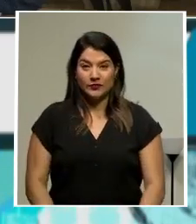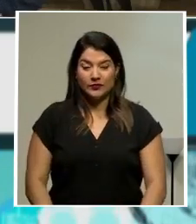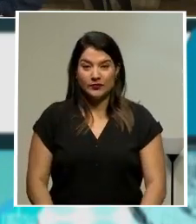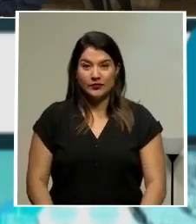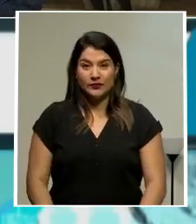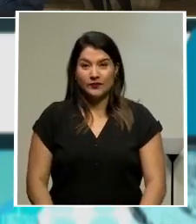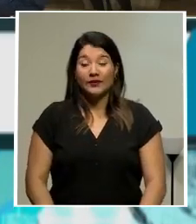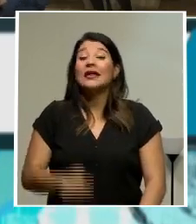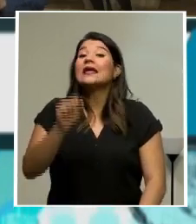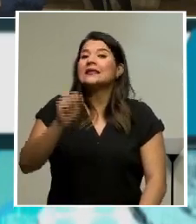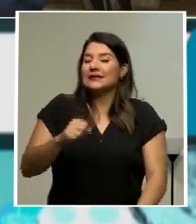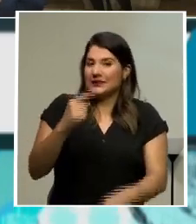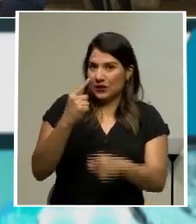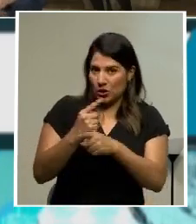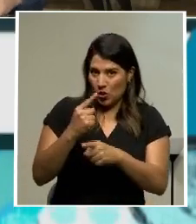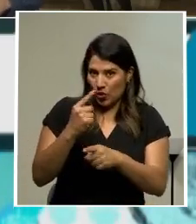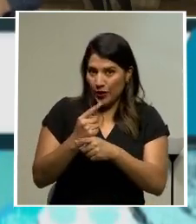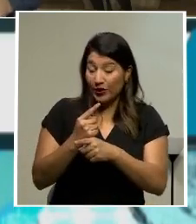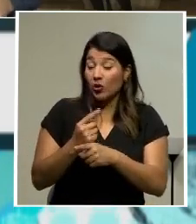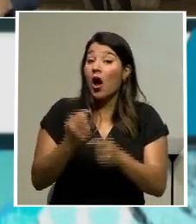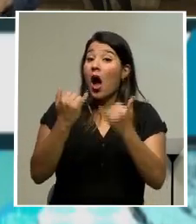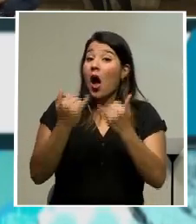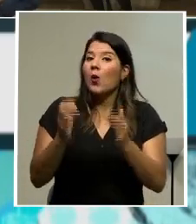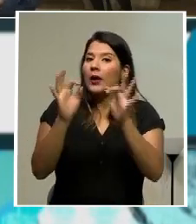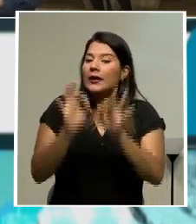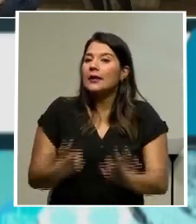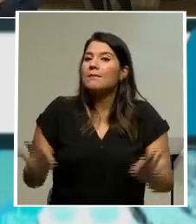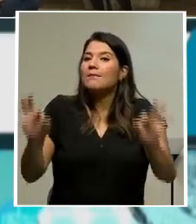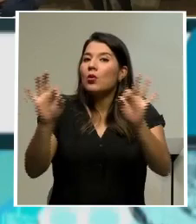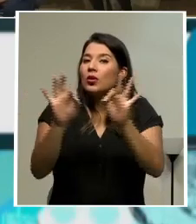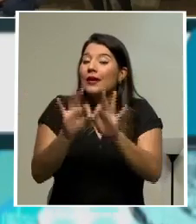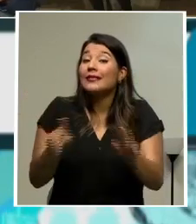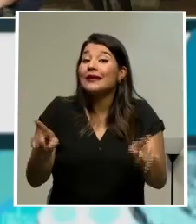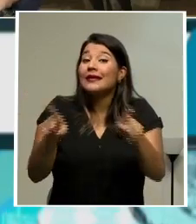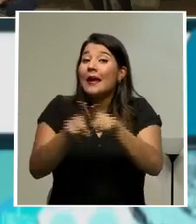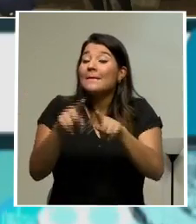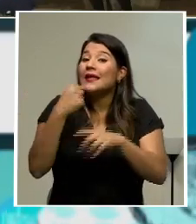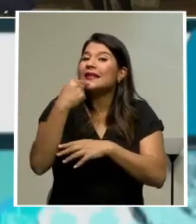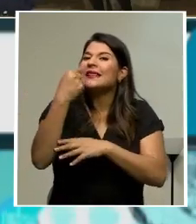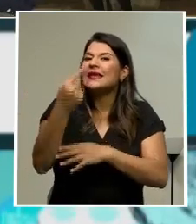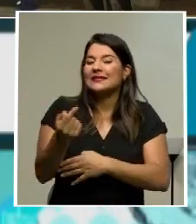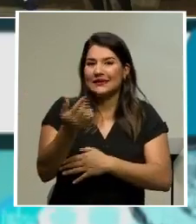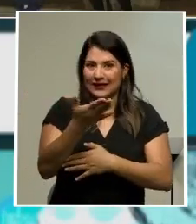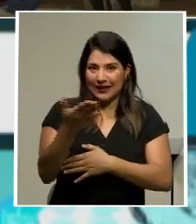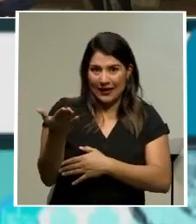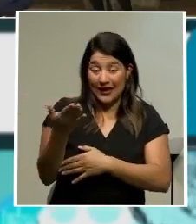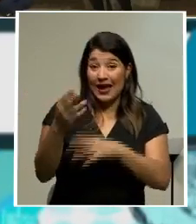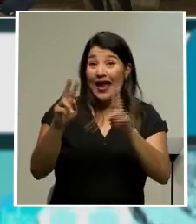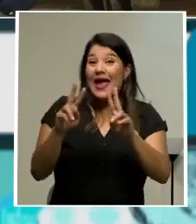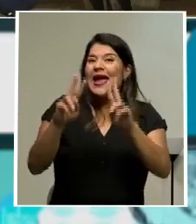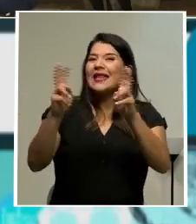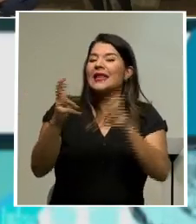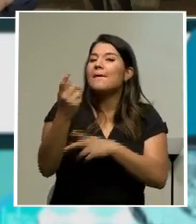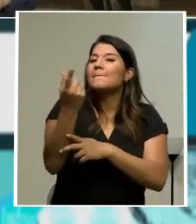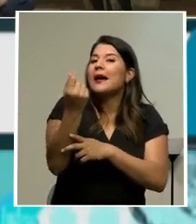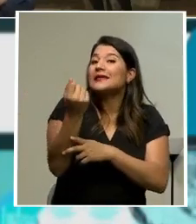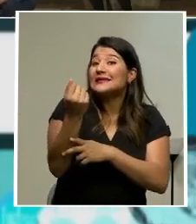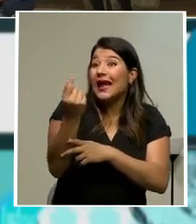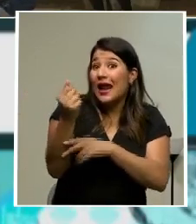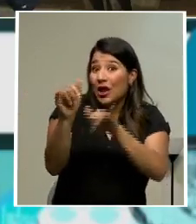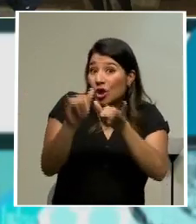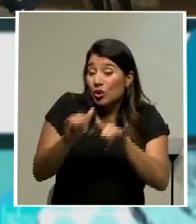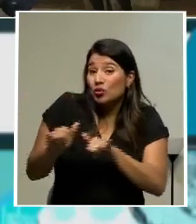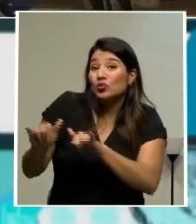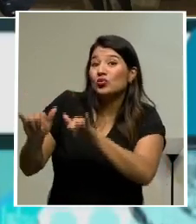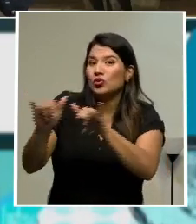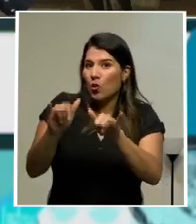Así es Ernesto, y bueno, es importante también señalar y decir que el tema del salario global sigue estando